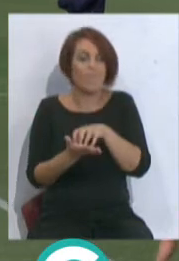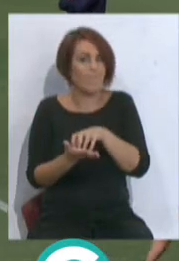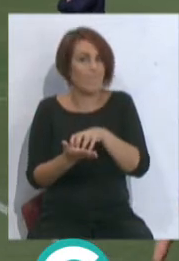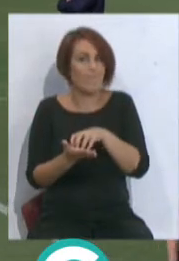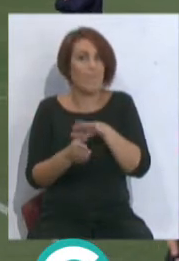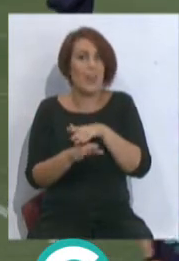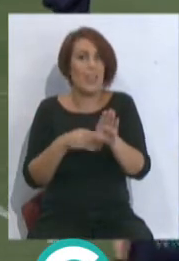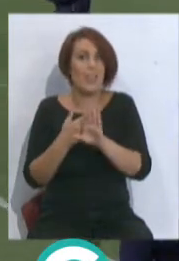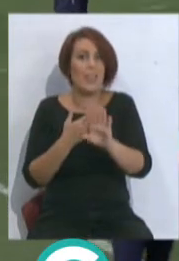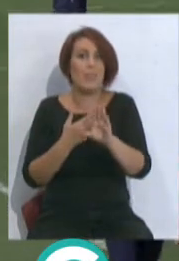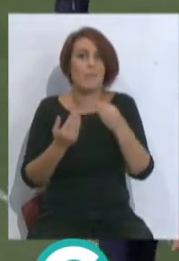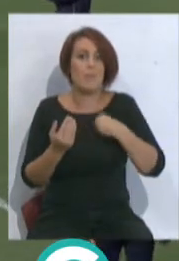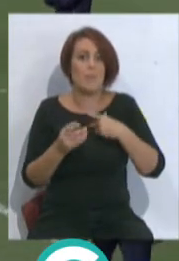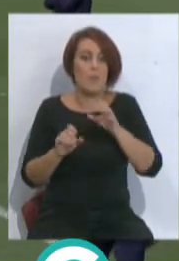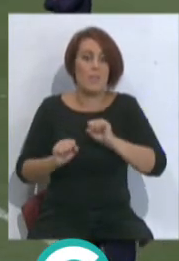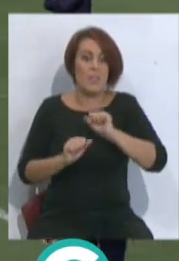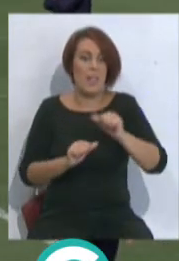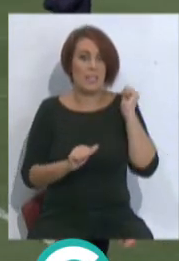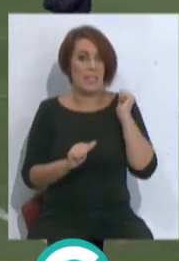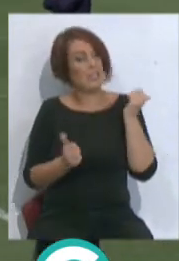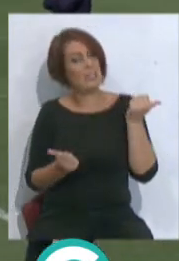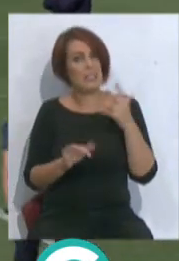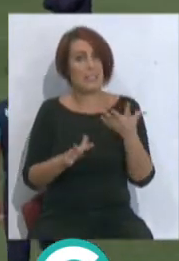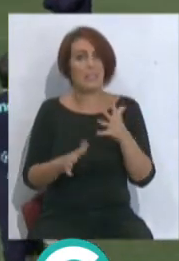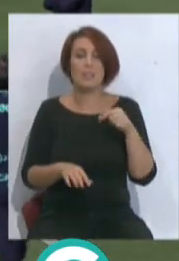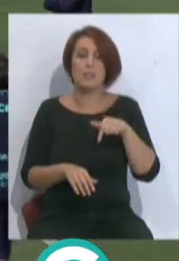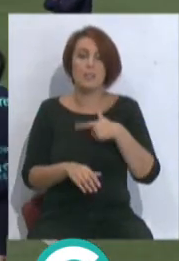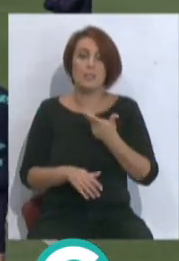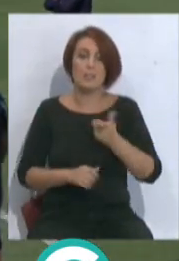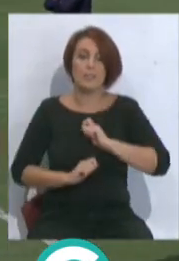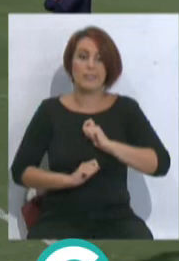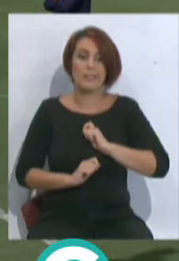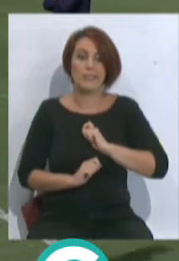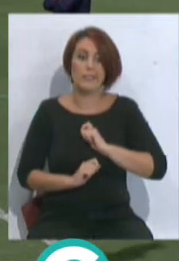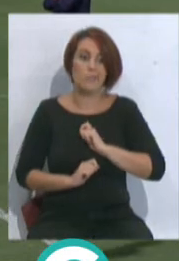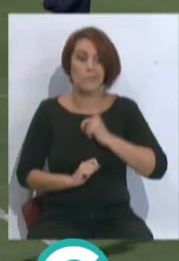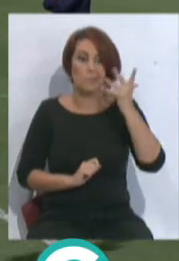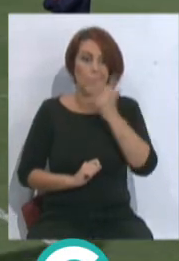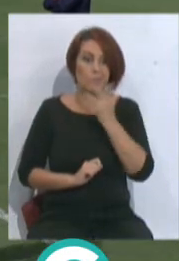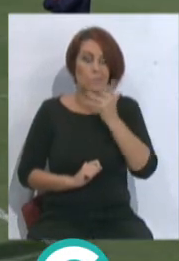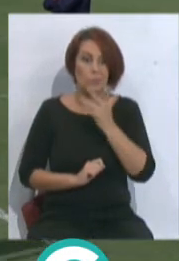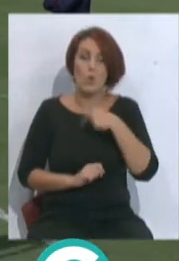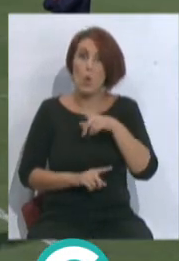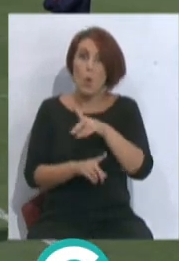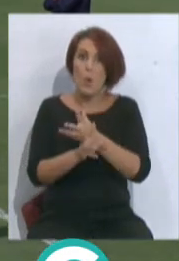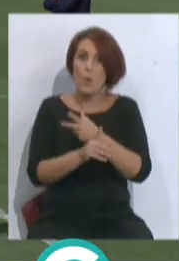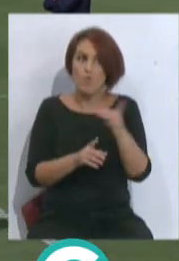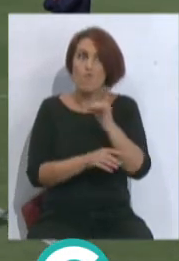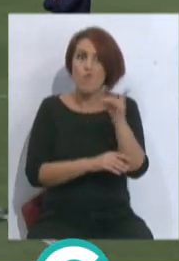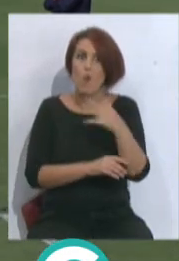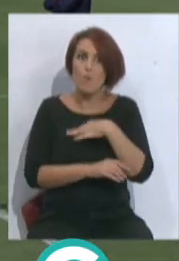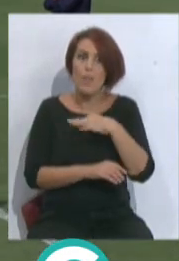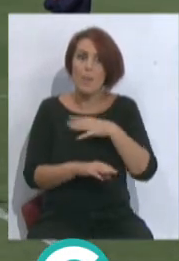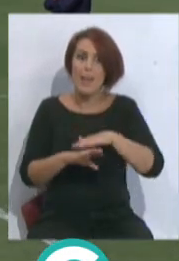para jugar por delante de cómo podría defender atrás. Por lo tanto, ya ahí me dejan muchas dudas. Después, tú necesitabas un jugador con gol, que fuera a